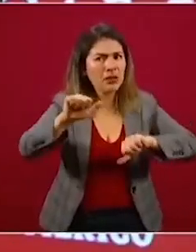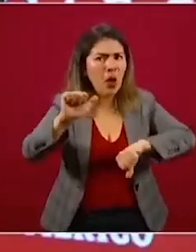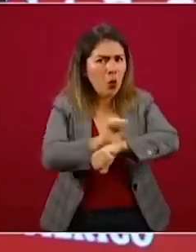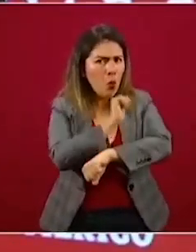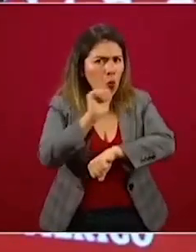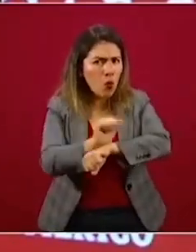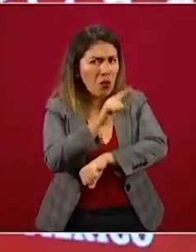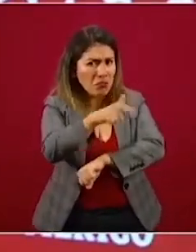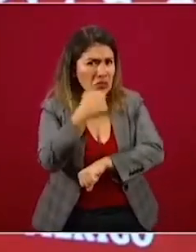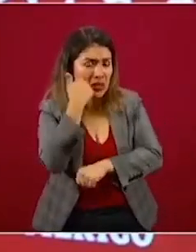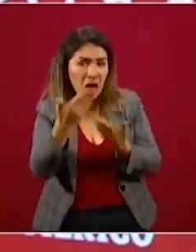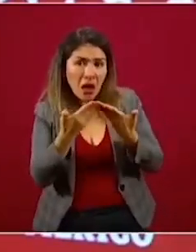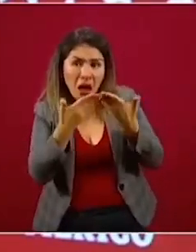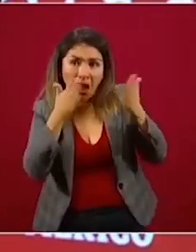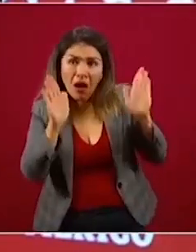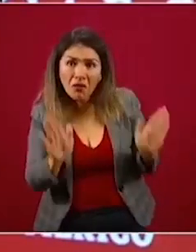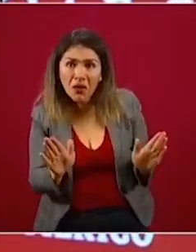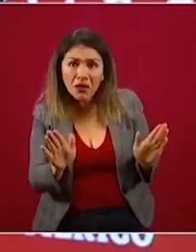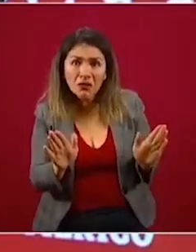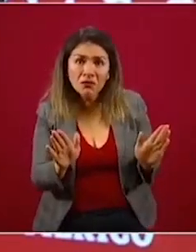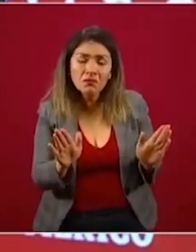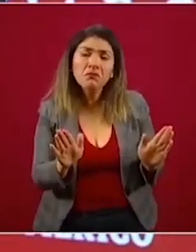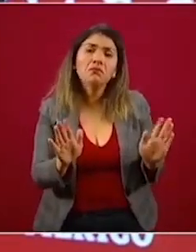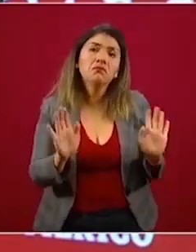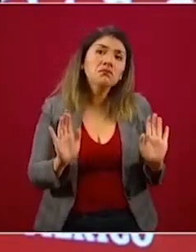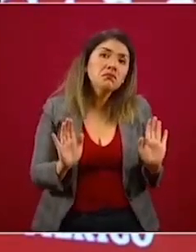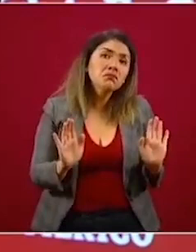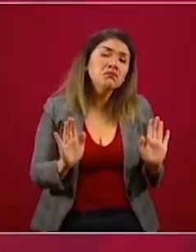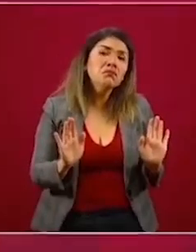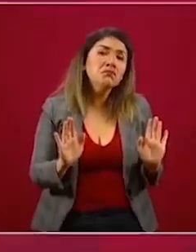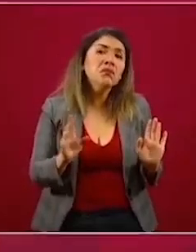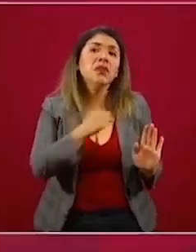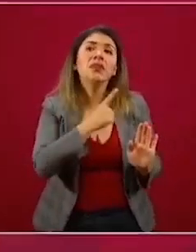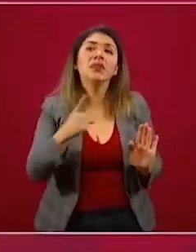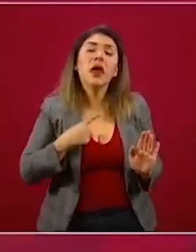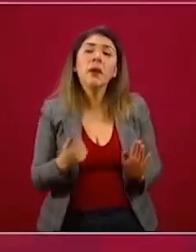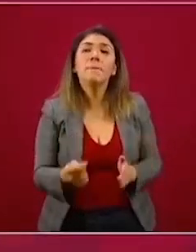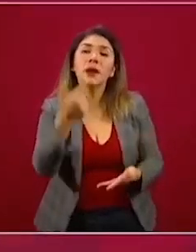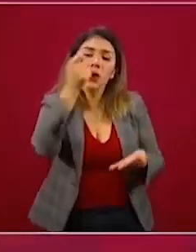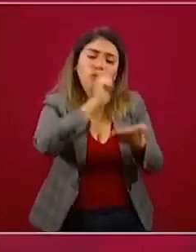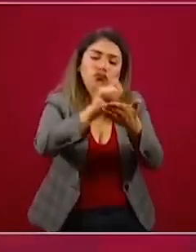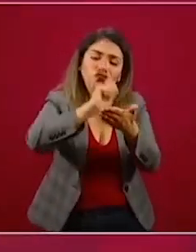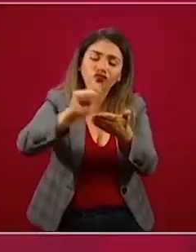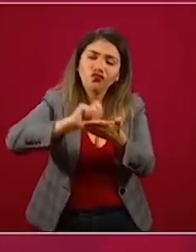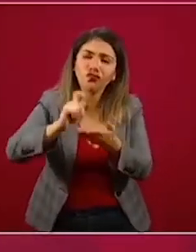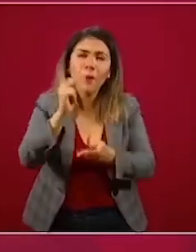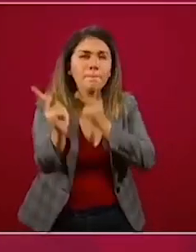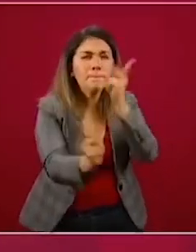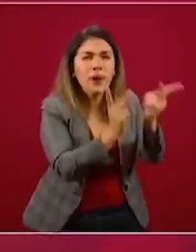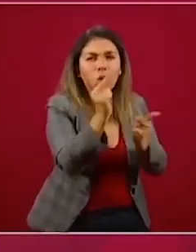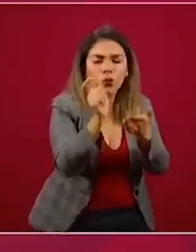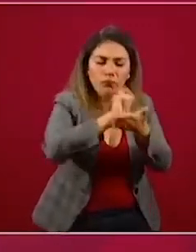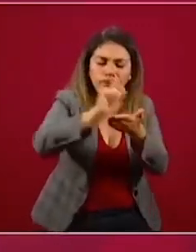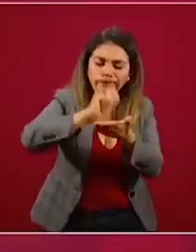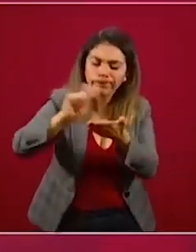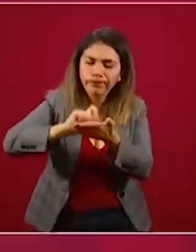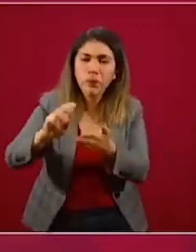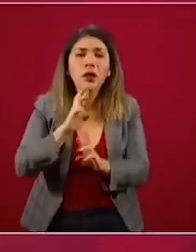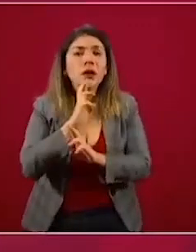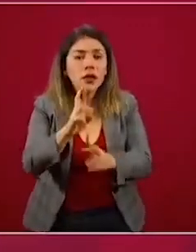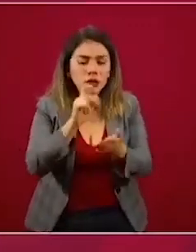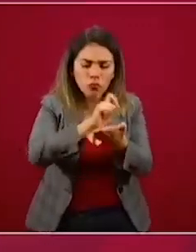abrir, va a llenar un cuestionario, va a contestar un